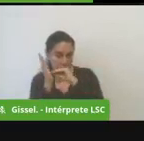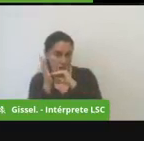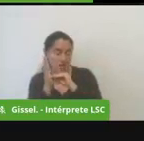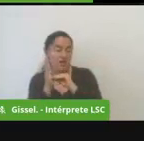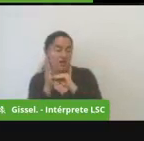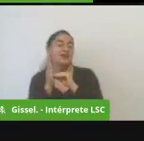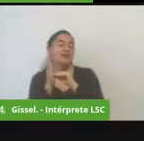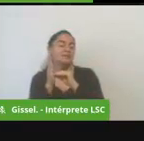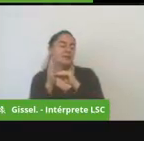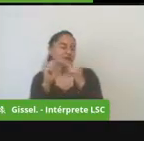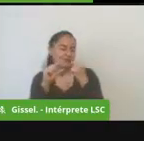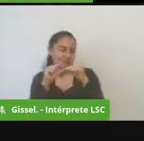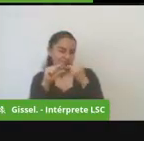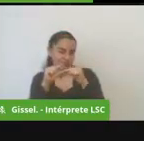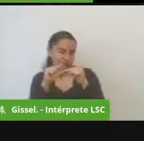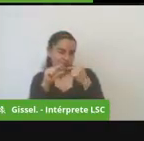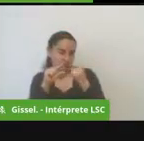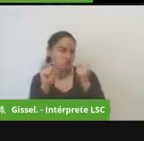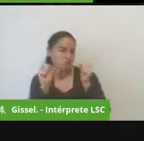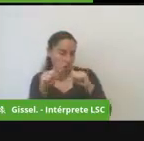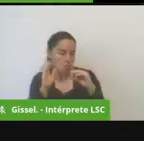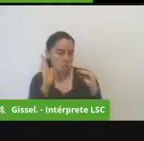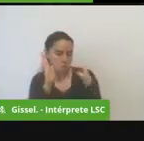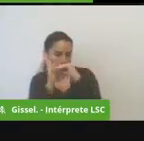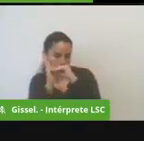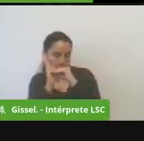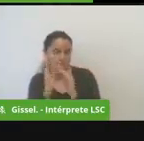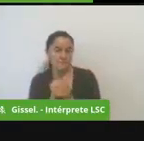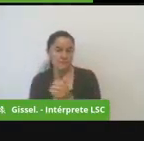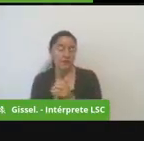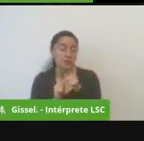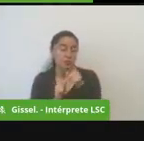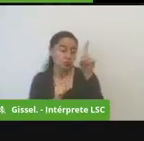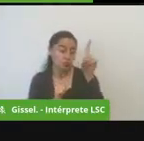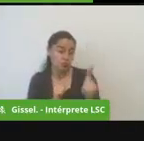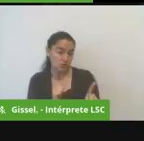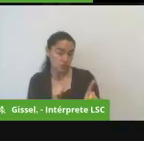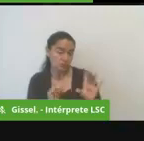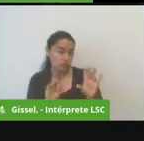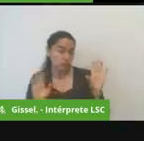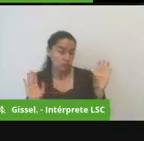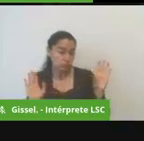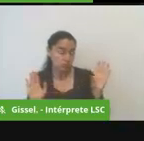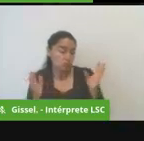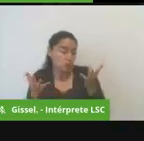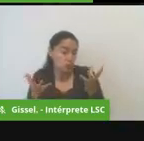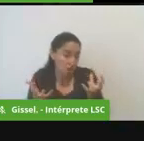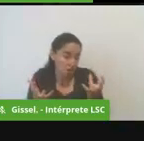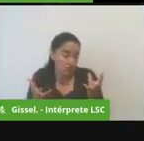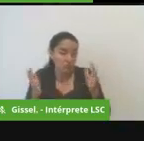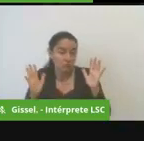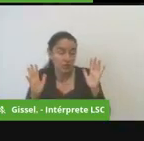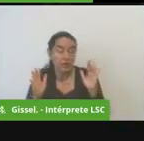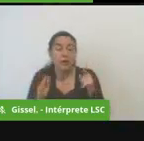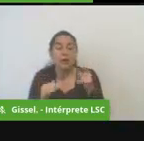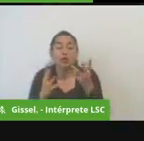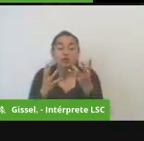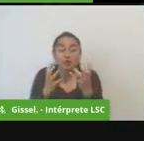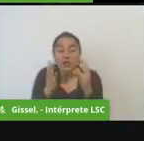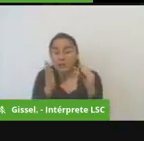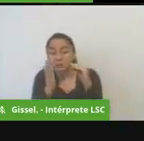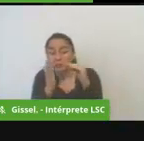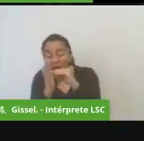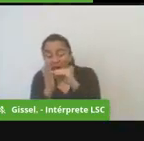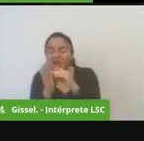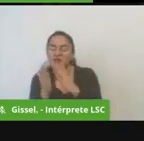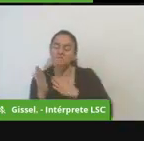esta es una decisión que ustedes pueden tomar si ustedes registran o no sus datos